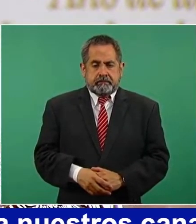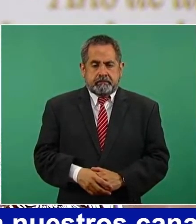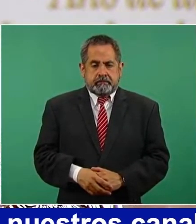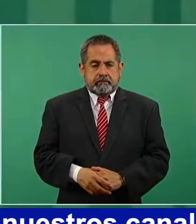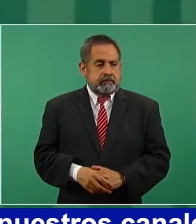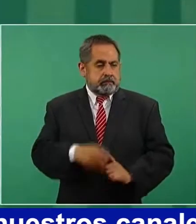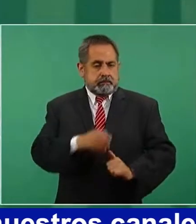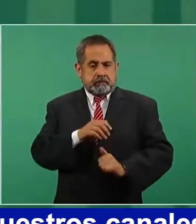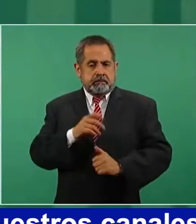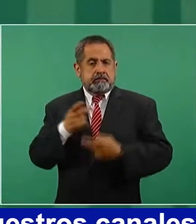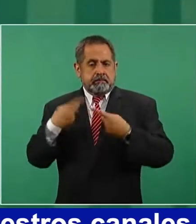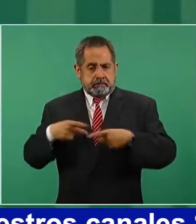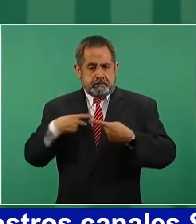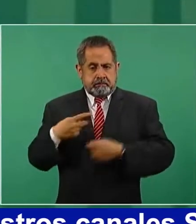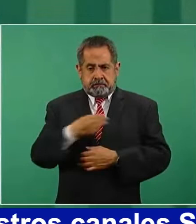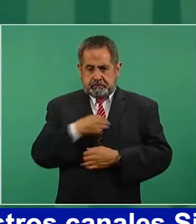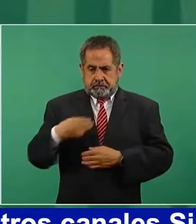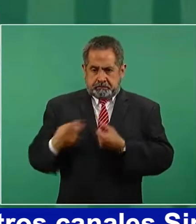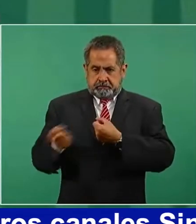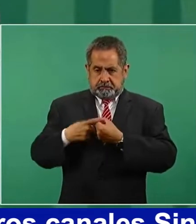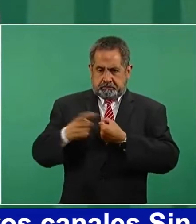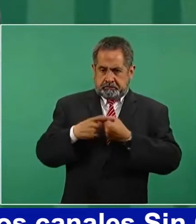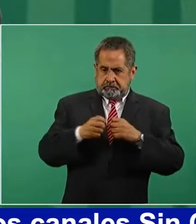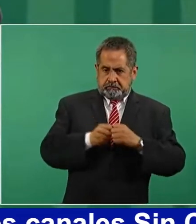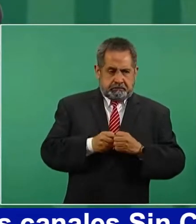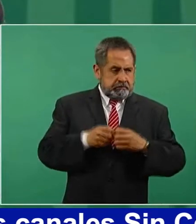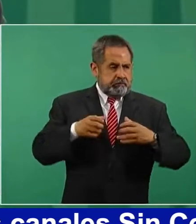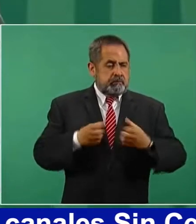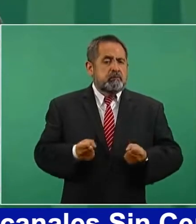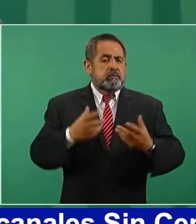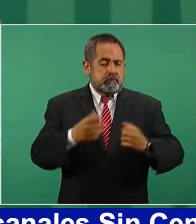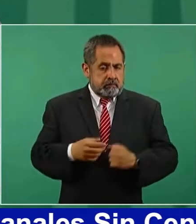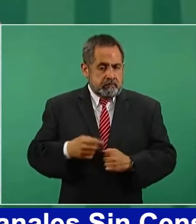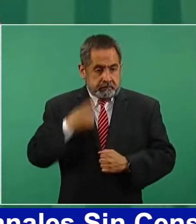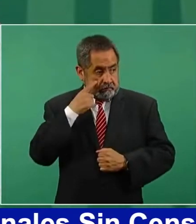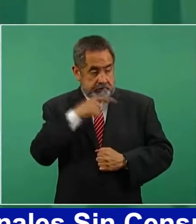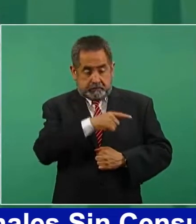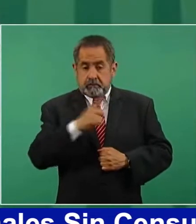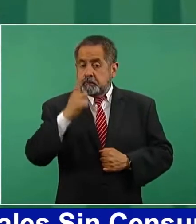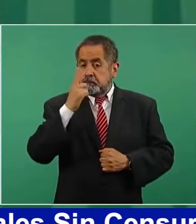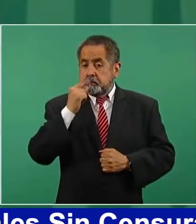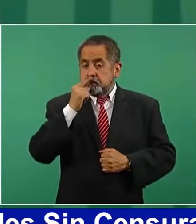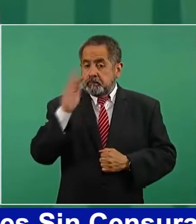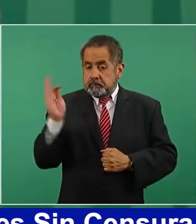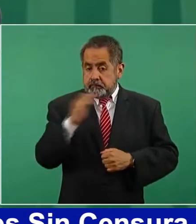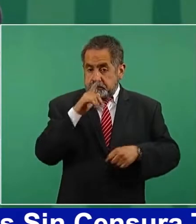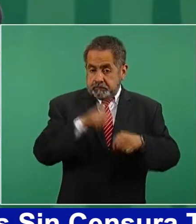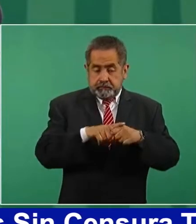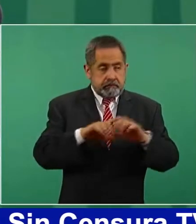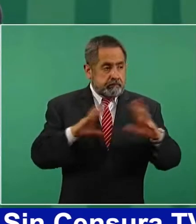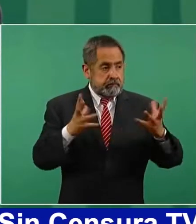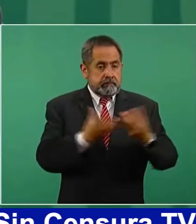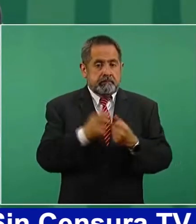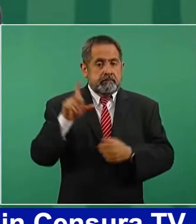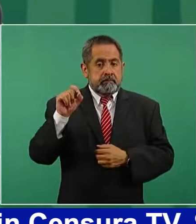Elementos. ¿Cuántos llegó a tener la Policía Federal en 20 años?